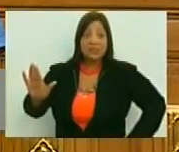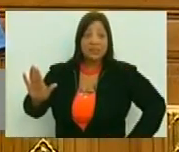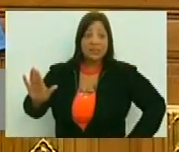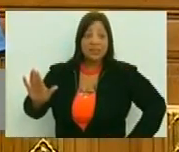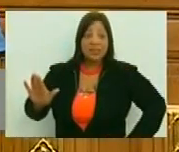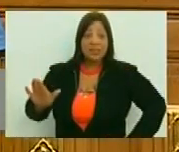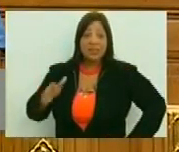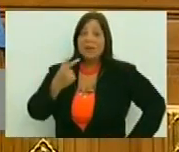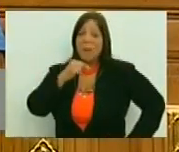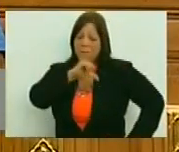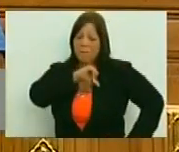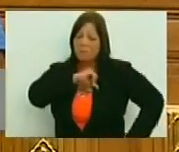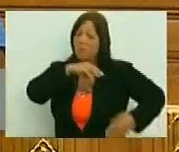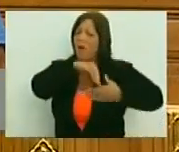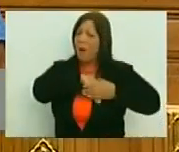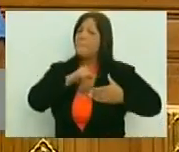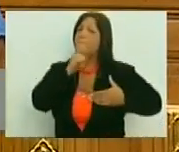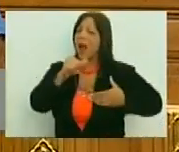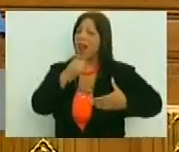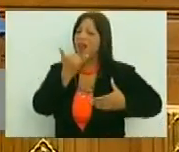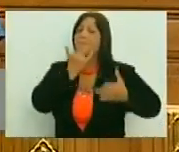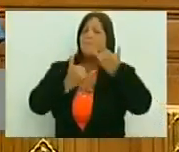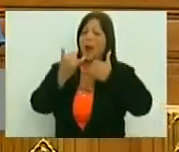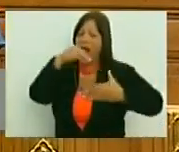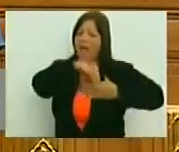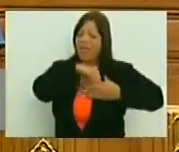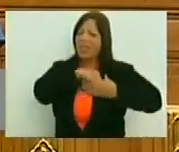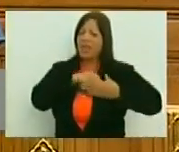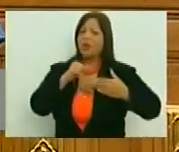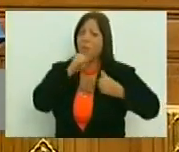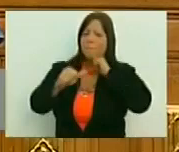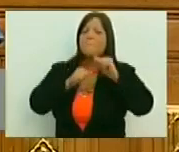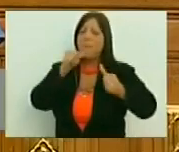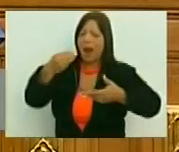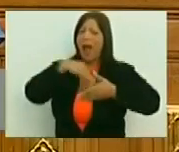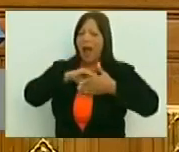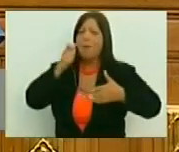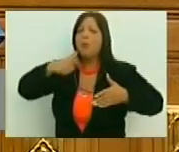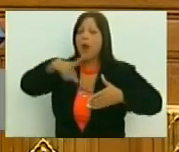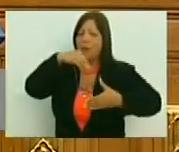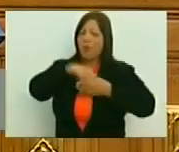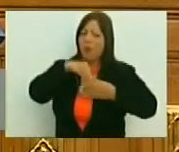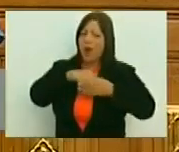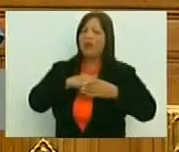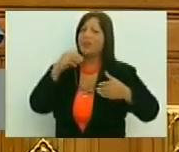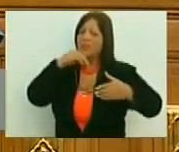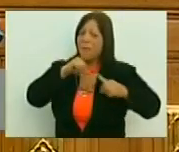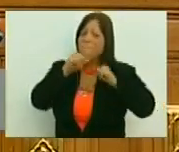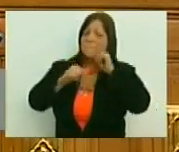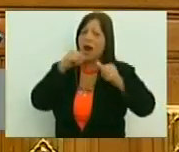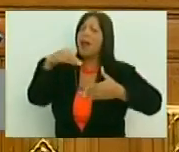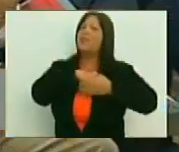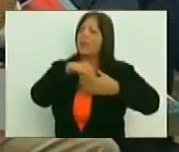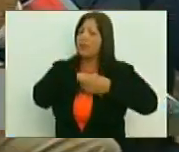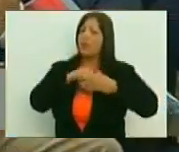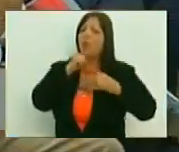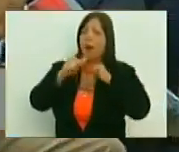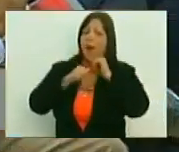son las miserias que llevamos, son las miserias que llevamos como pueblo, son las miserias que llevamos como pueblo,